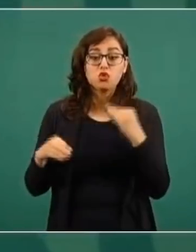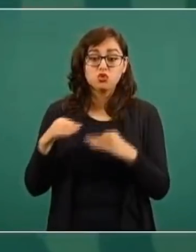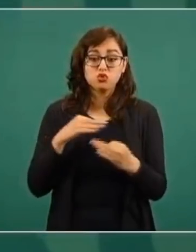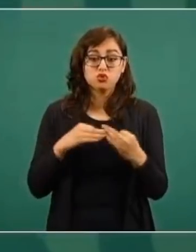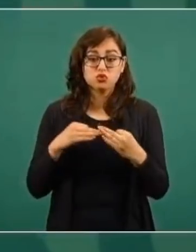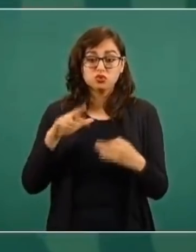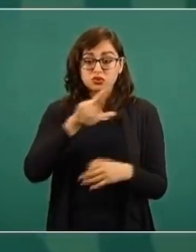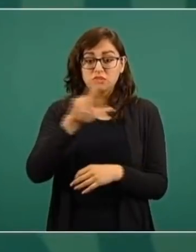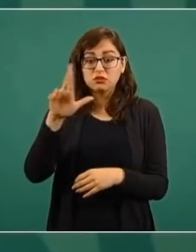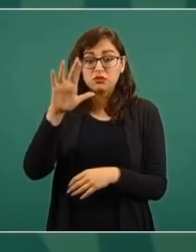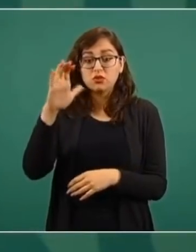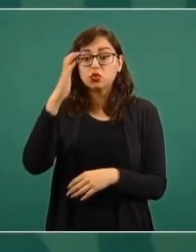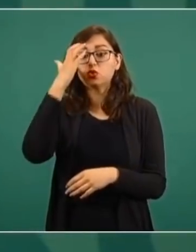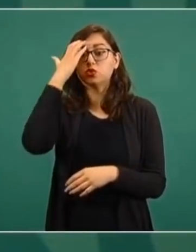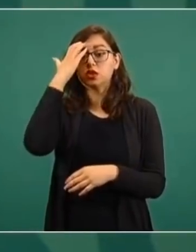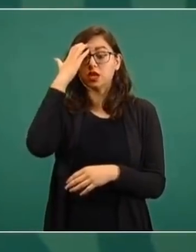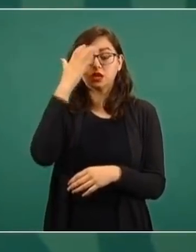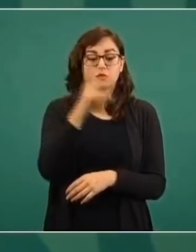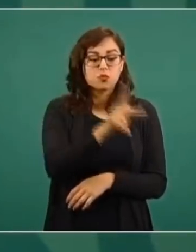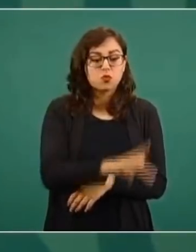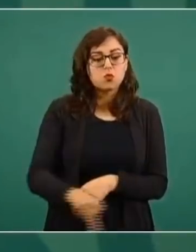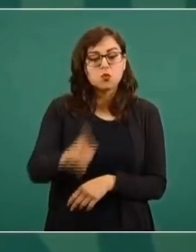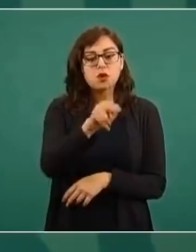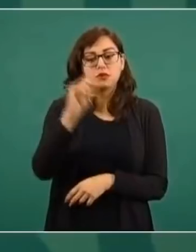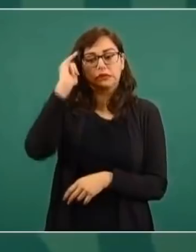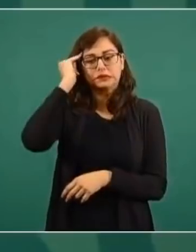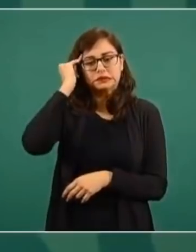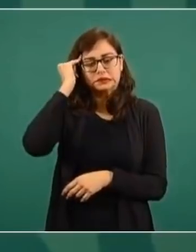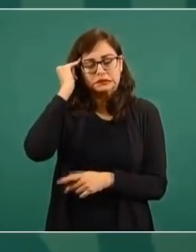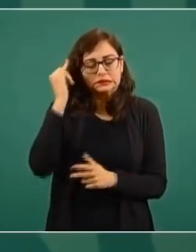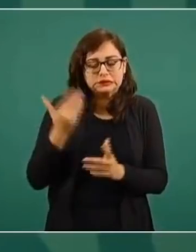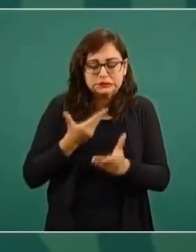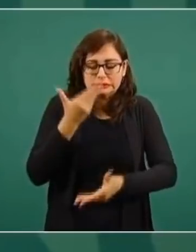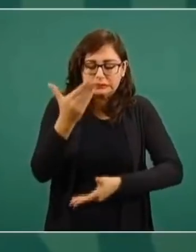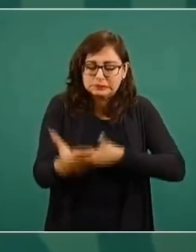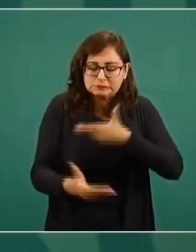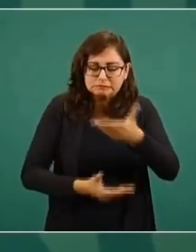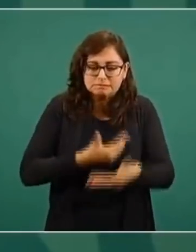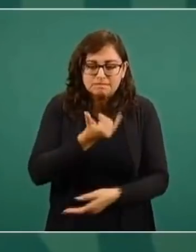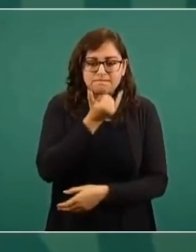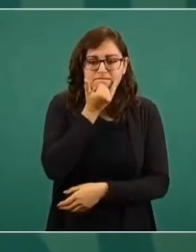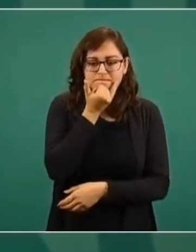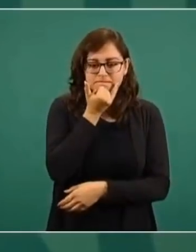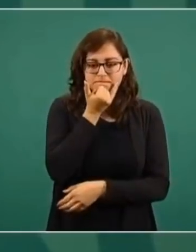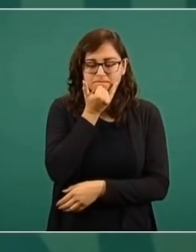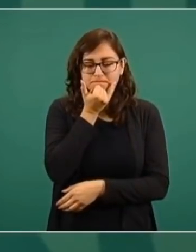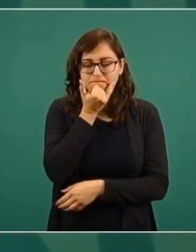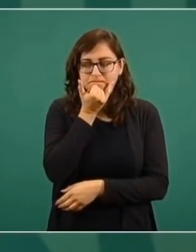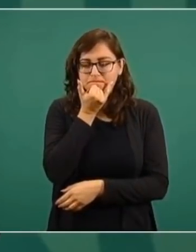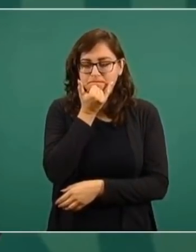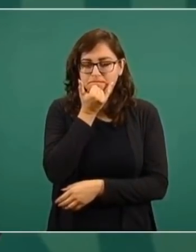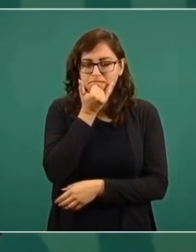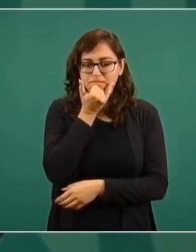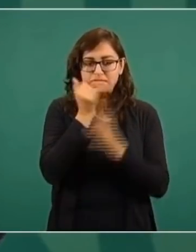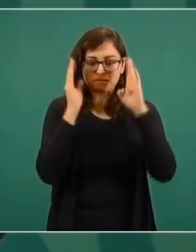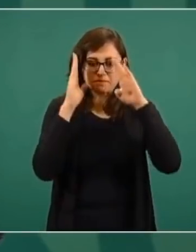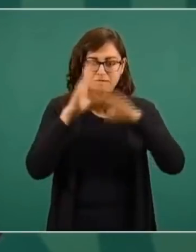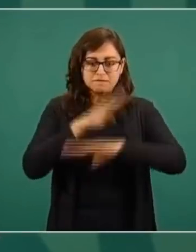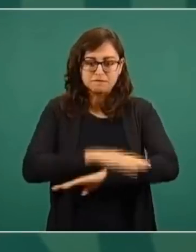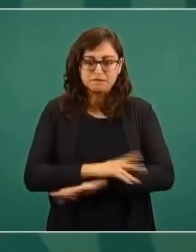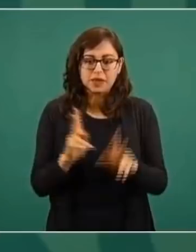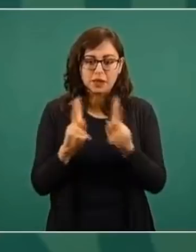para buscar la reconciliación. Entonces, la filtraron, se sintieron